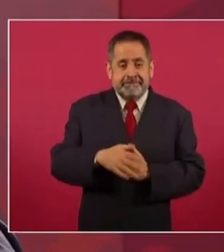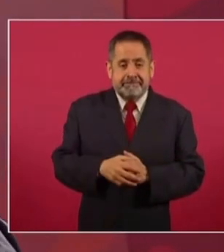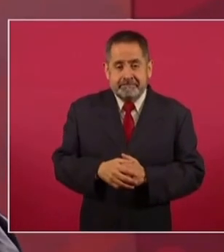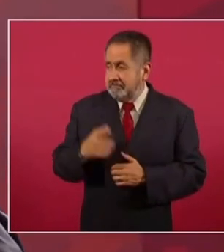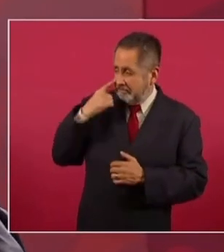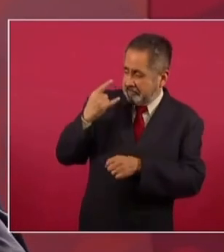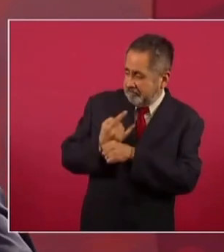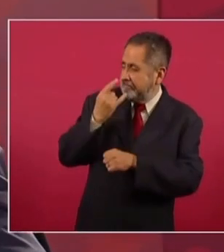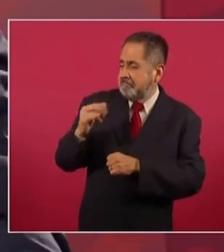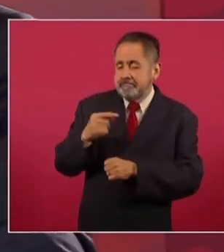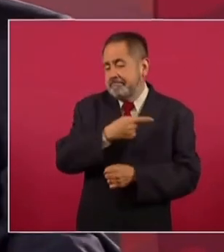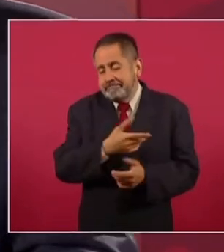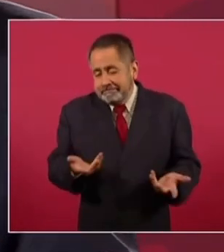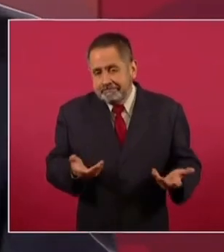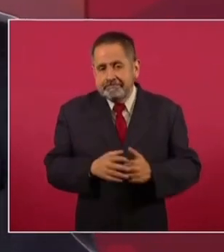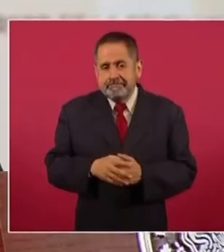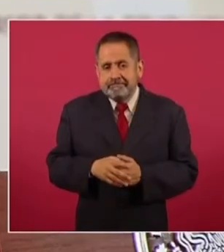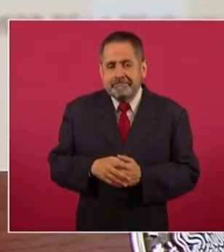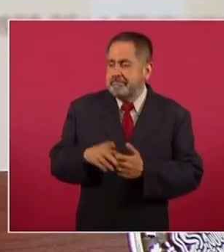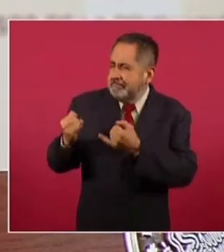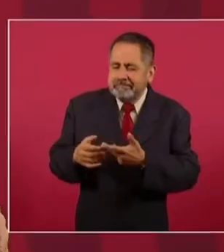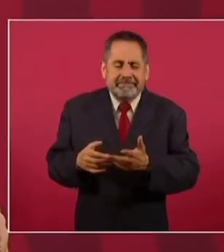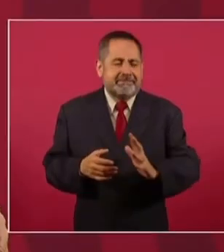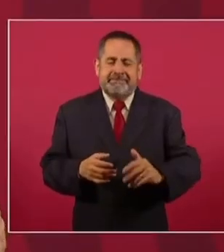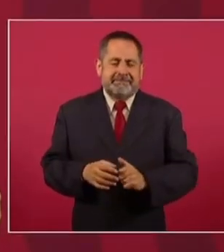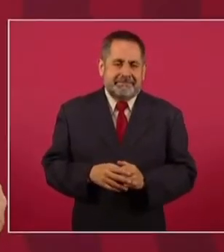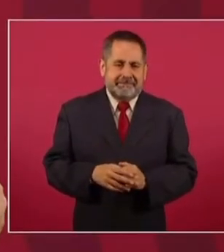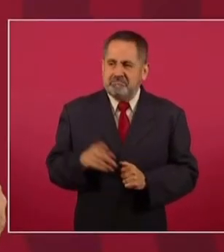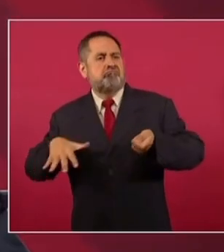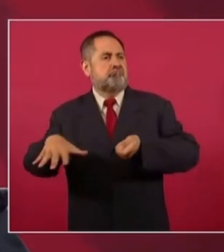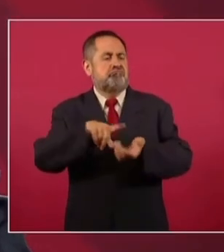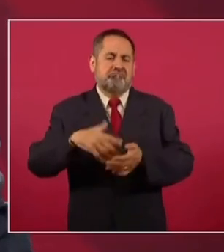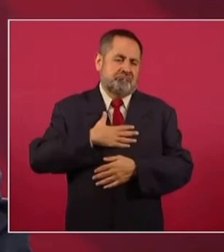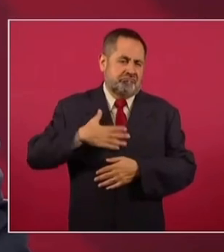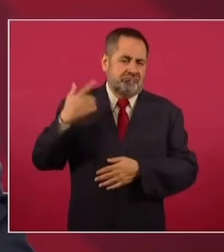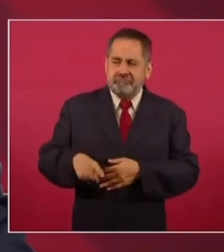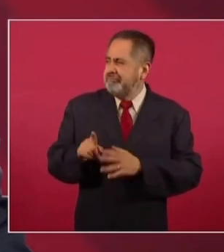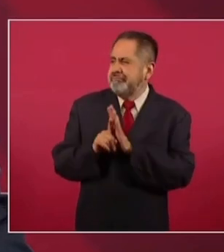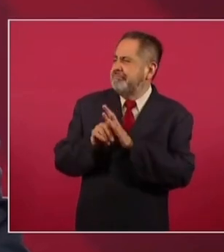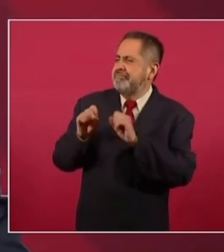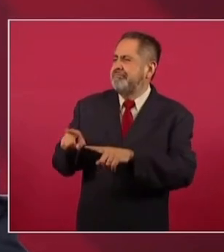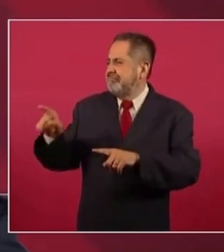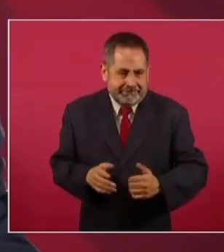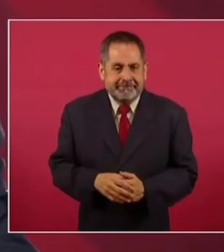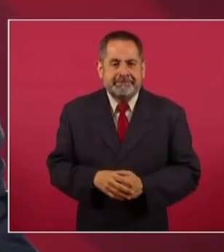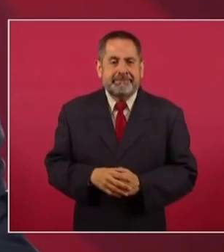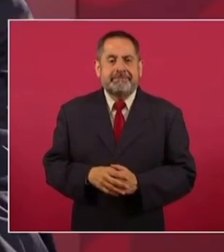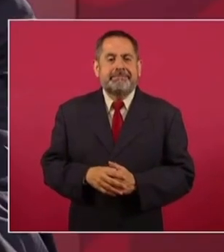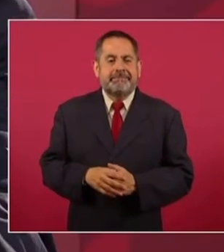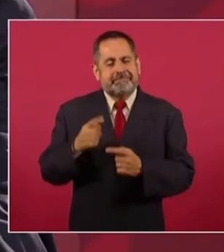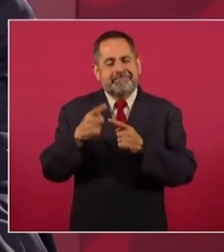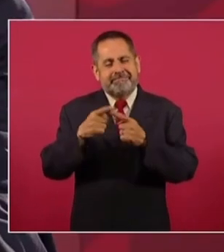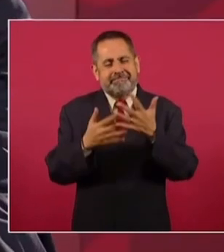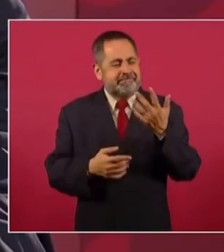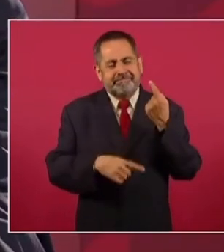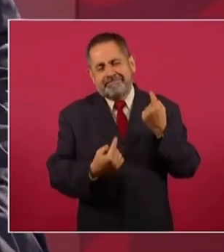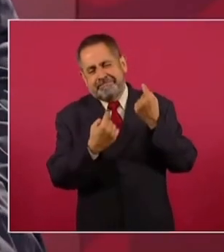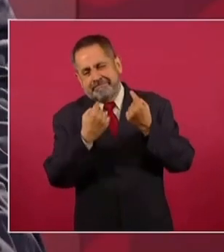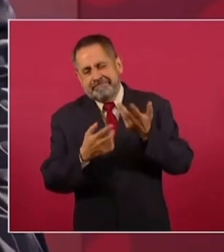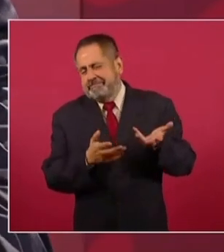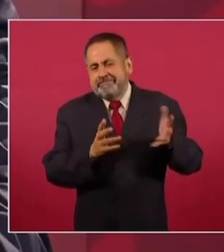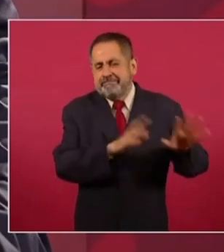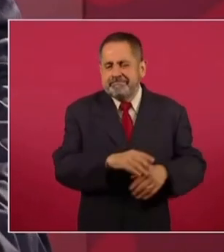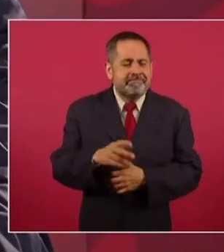No que no, ahí está el estatismo, el totalitarismo, el populismo, el comunismo, etcétera, etcétera, etcétera.